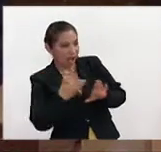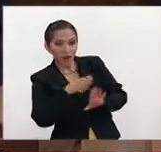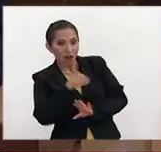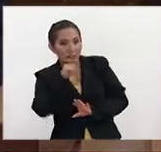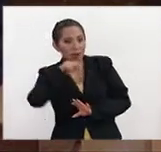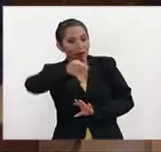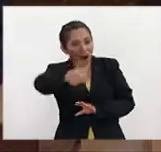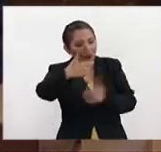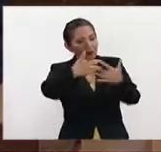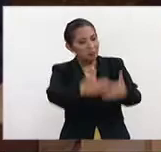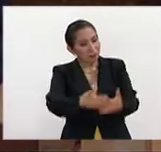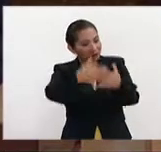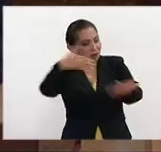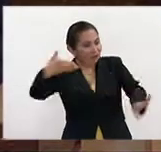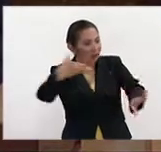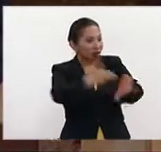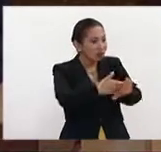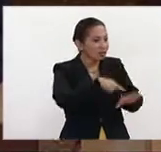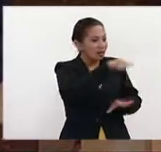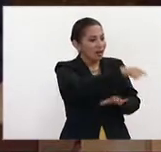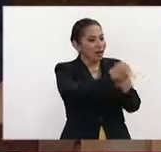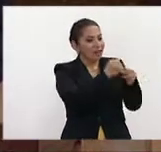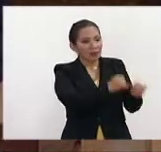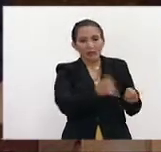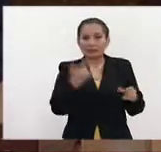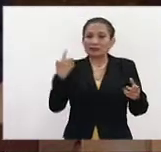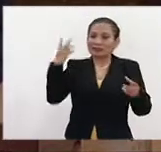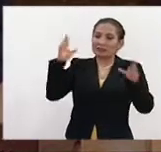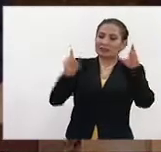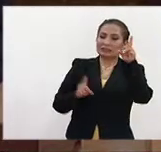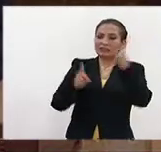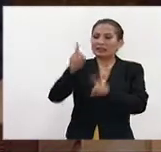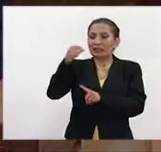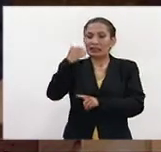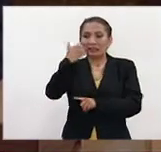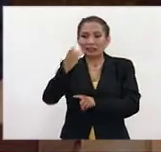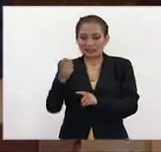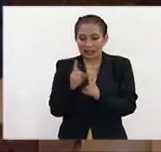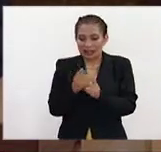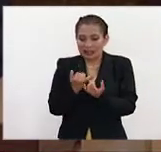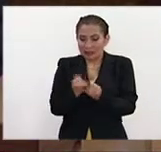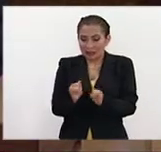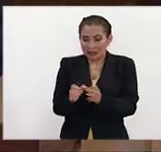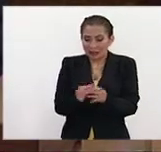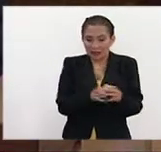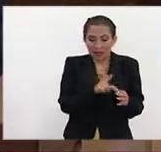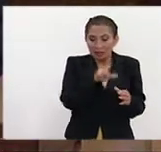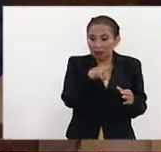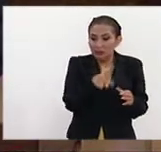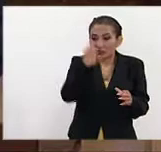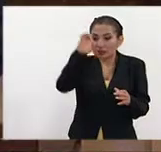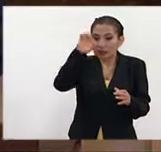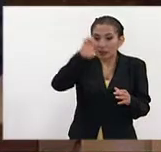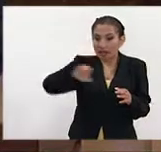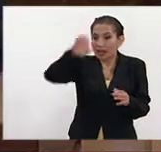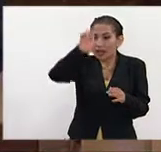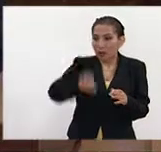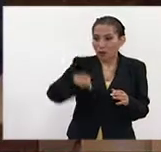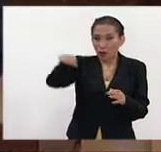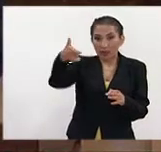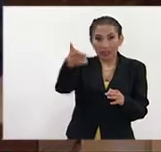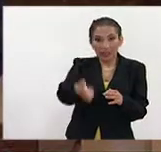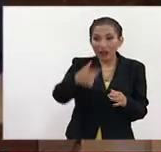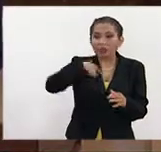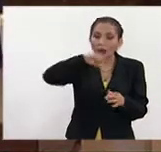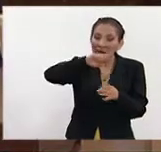una todavía autonomía que tiene que empezar a hacer frente a la posibilidad de salir del euro, de la posibilidad